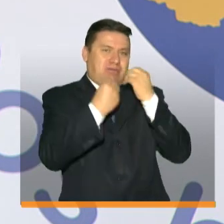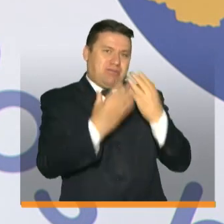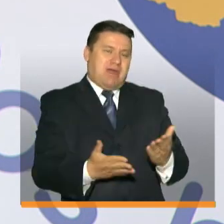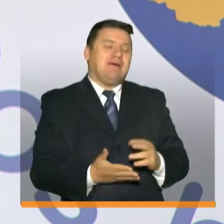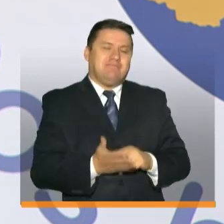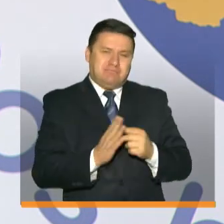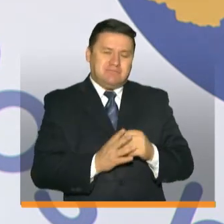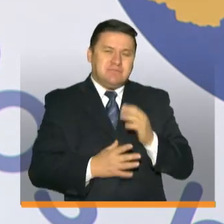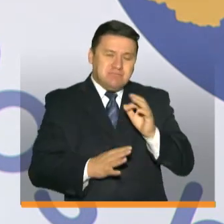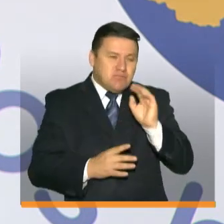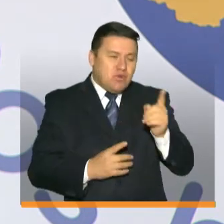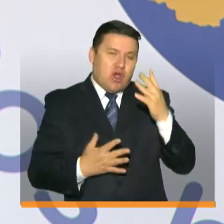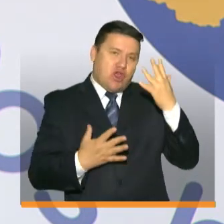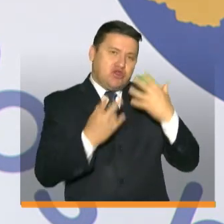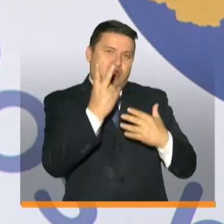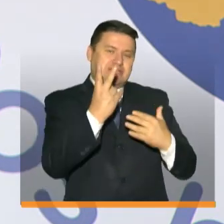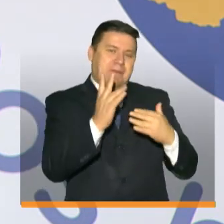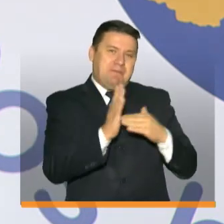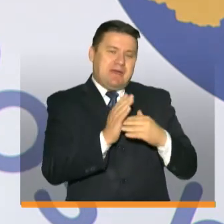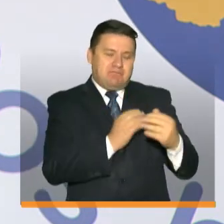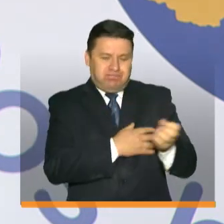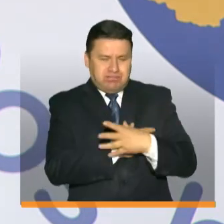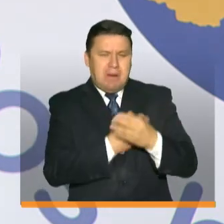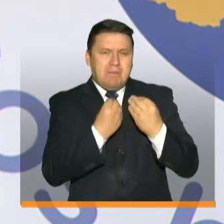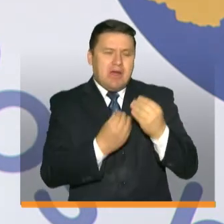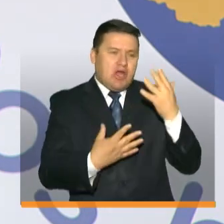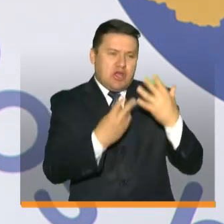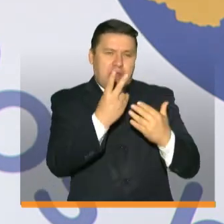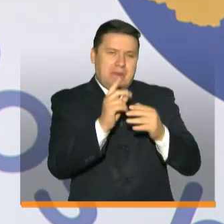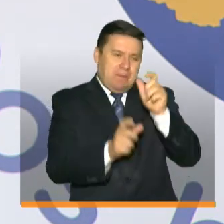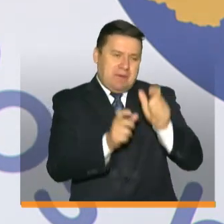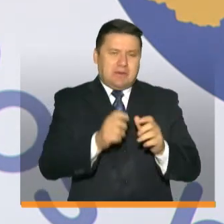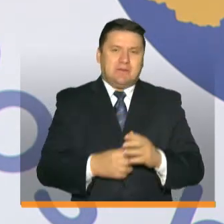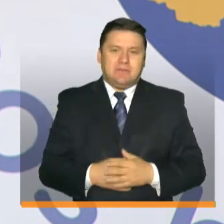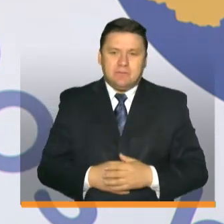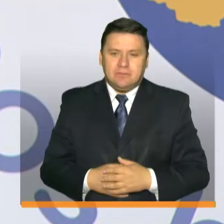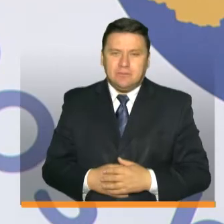llevar 12 mil alimentos para 12 mil personas.